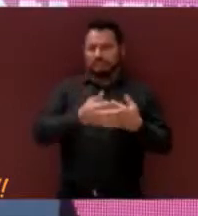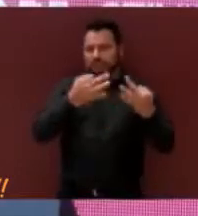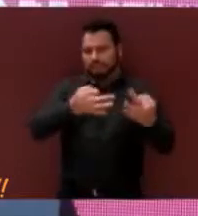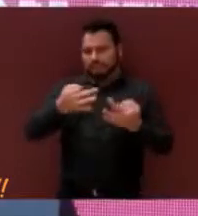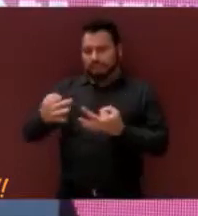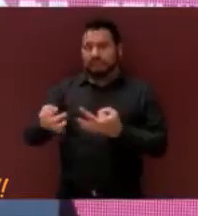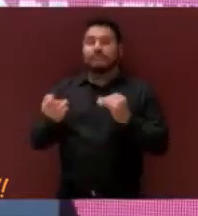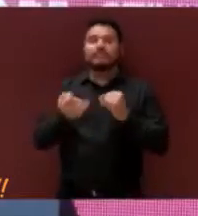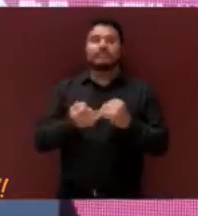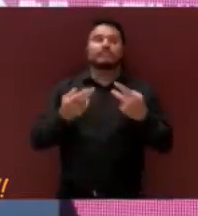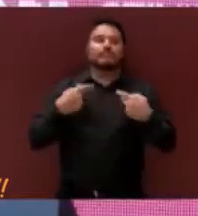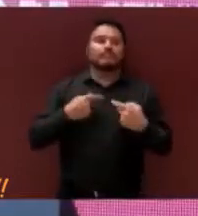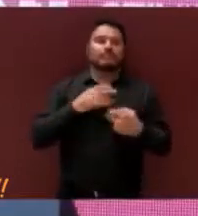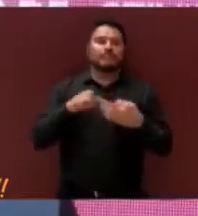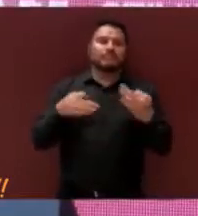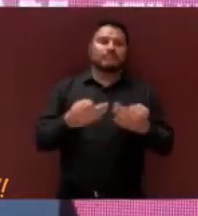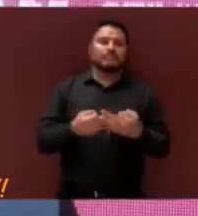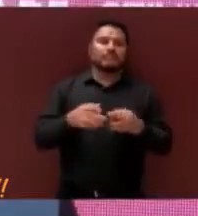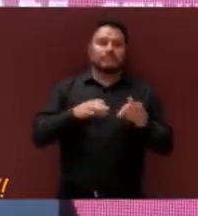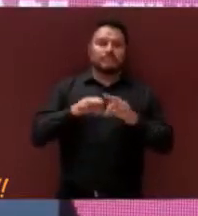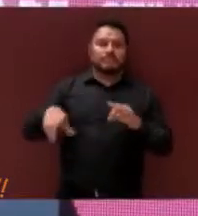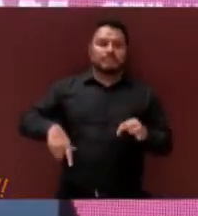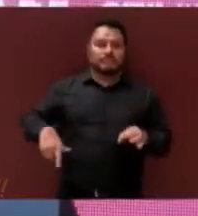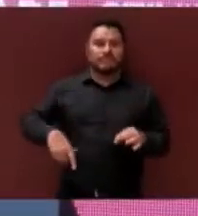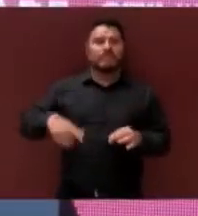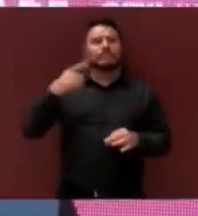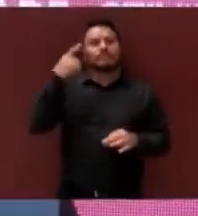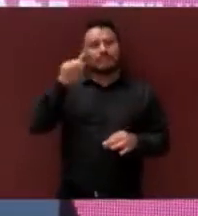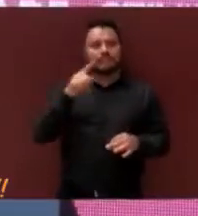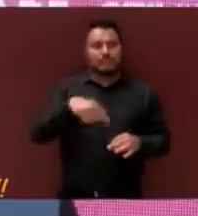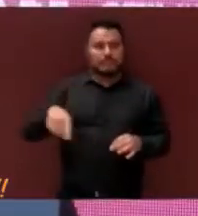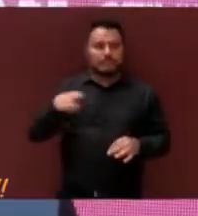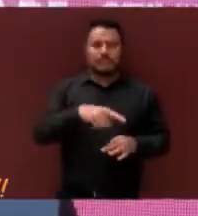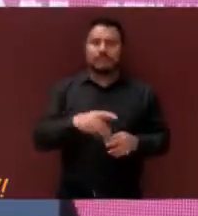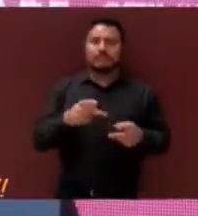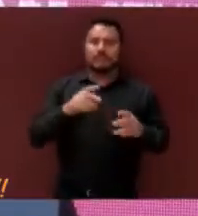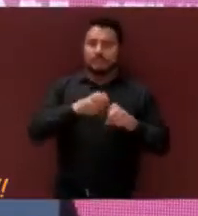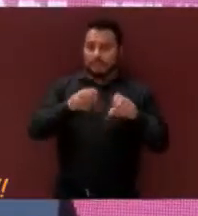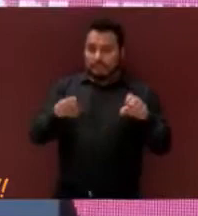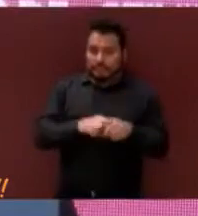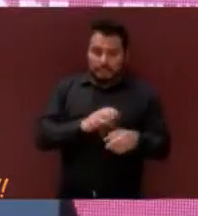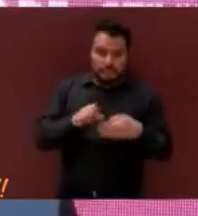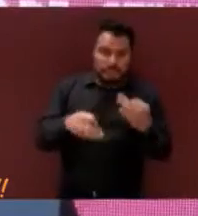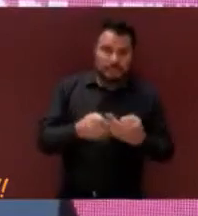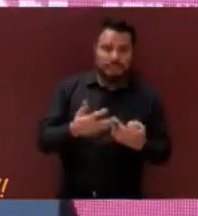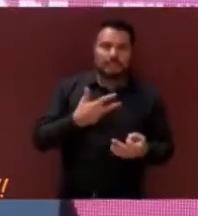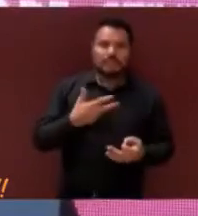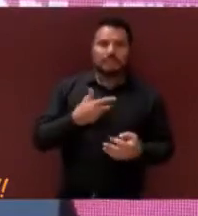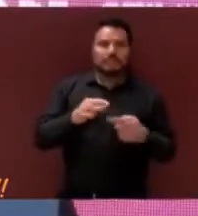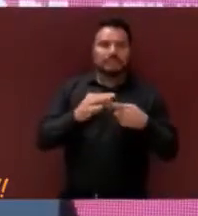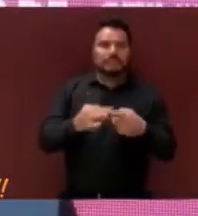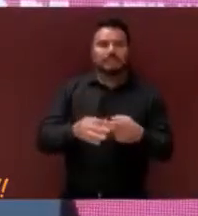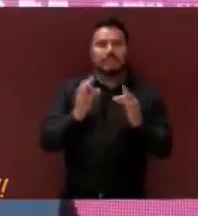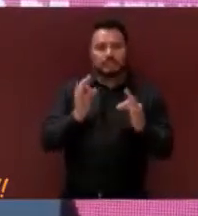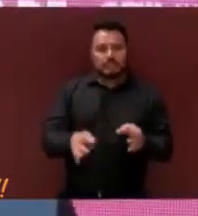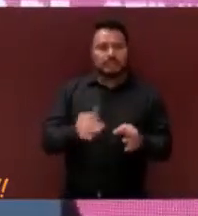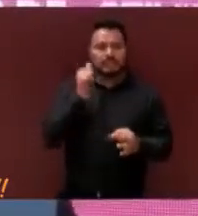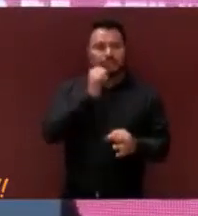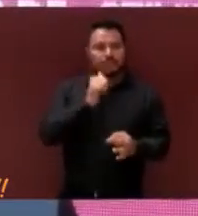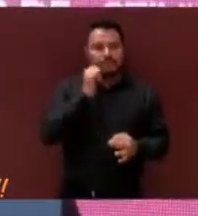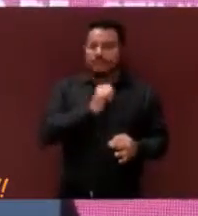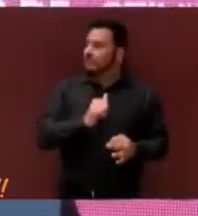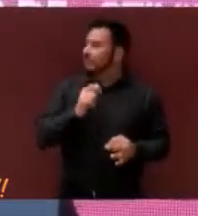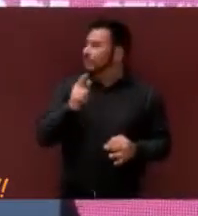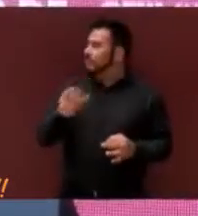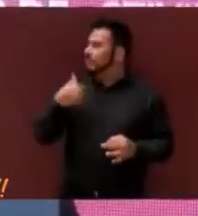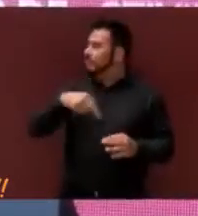así como a toda nuestra estructura operativa, para así dar a todo el equipo una dirección certera, siempre apegada a